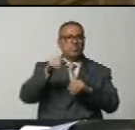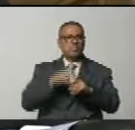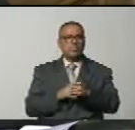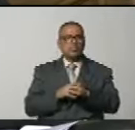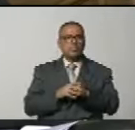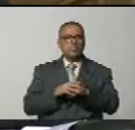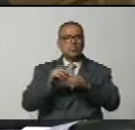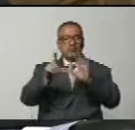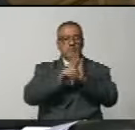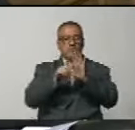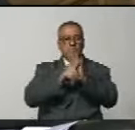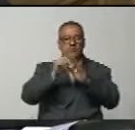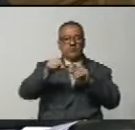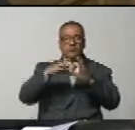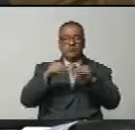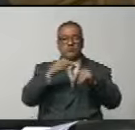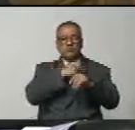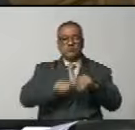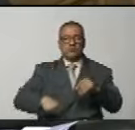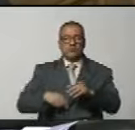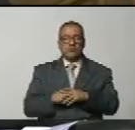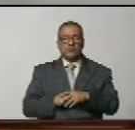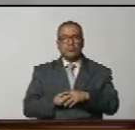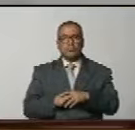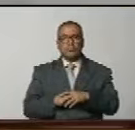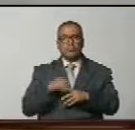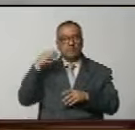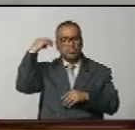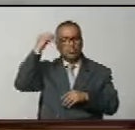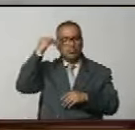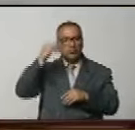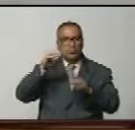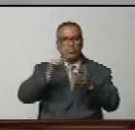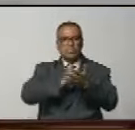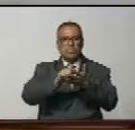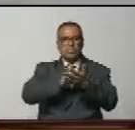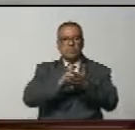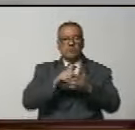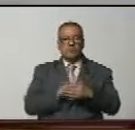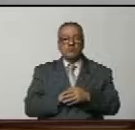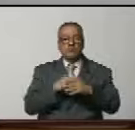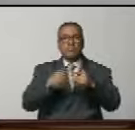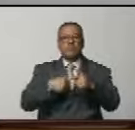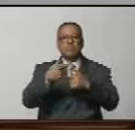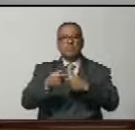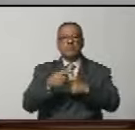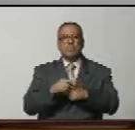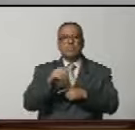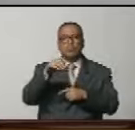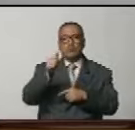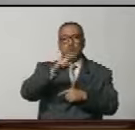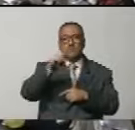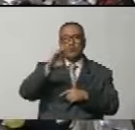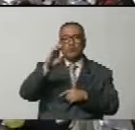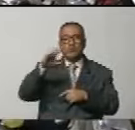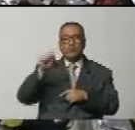venezuela y la ley es todo ciudadano presidente en consideración del artículo adelante diputado correa